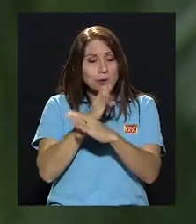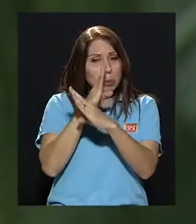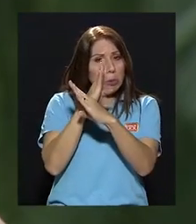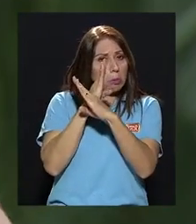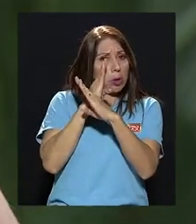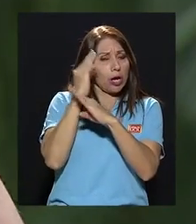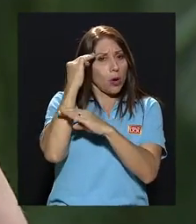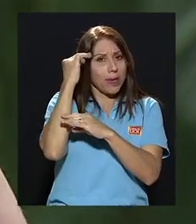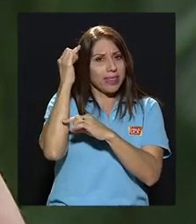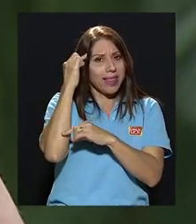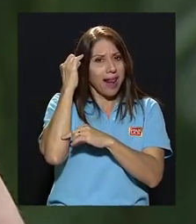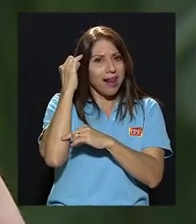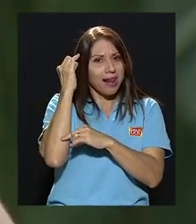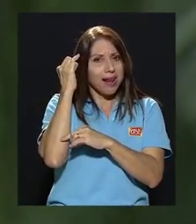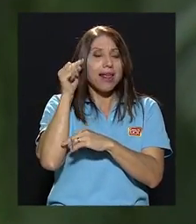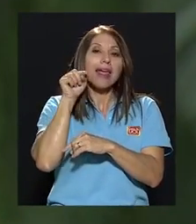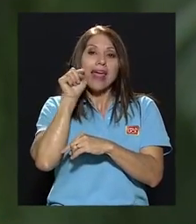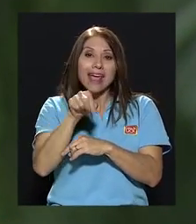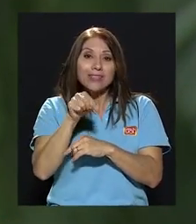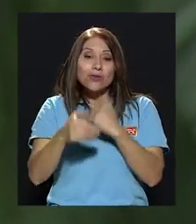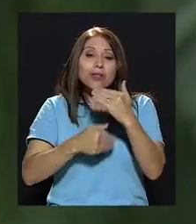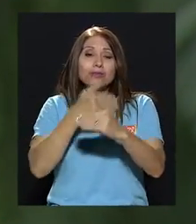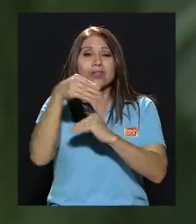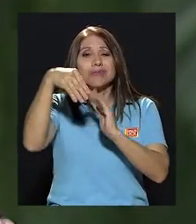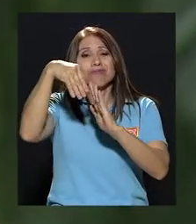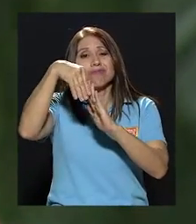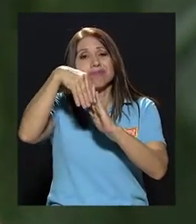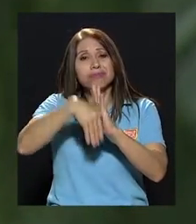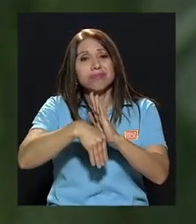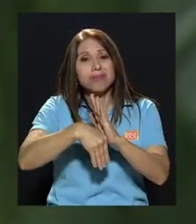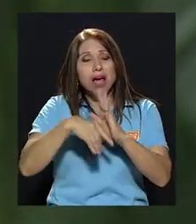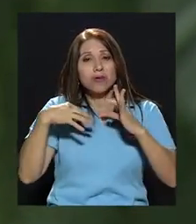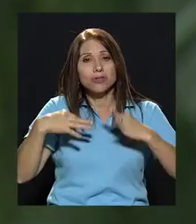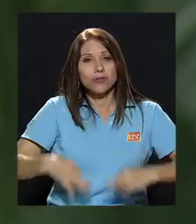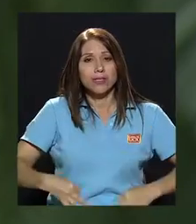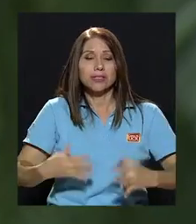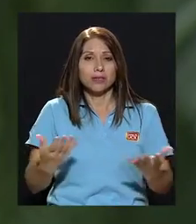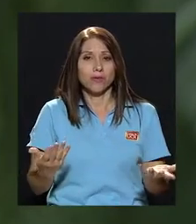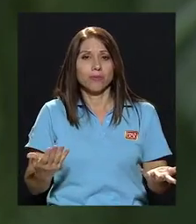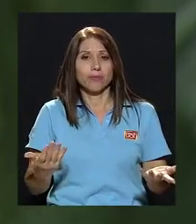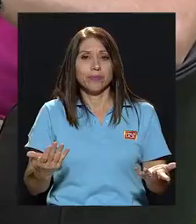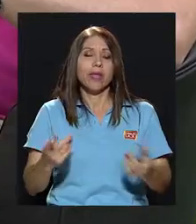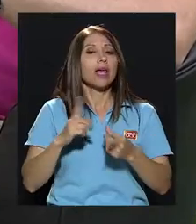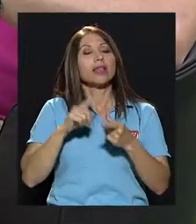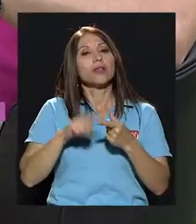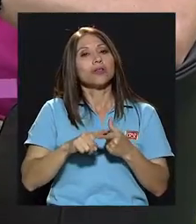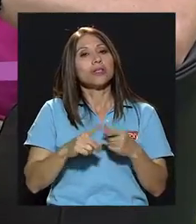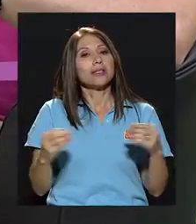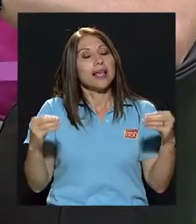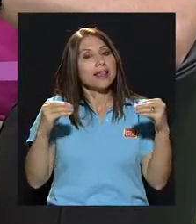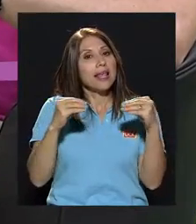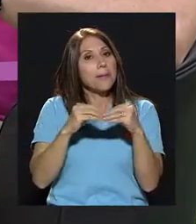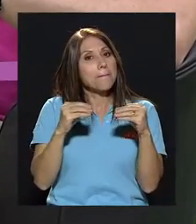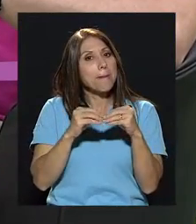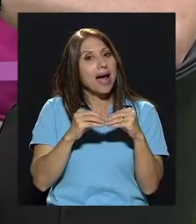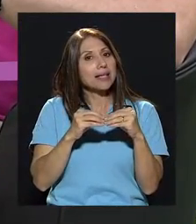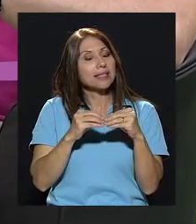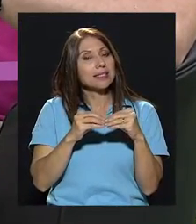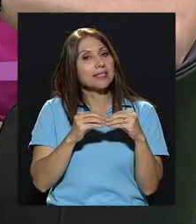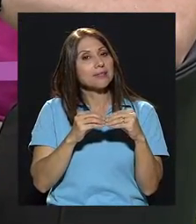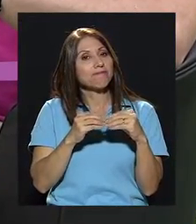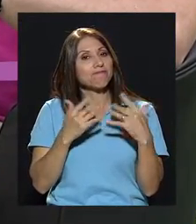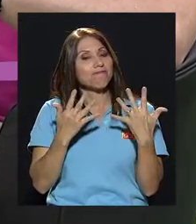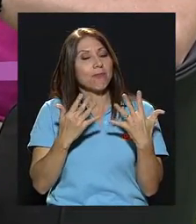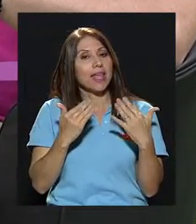mental va a ser en detrimento a nuestro físico, por ejemplo. Entonces, entre más elevados